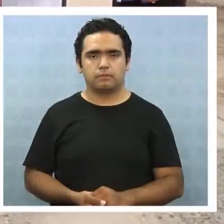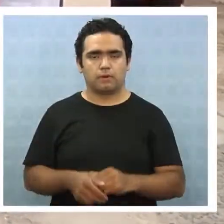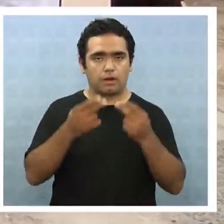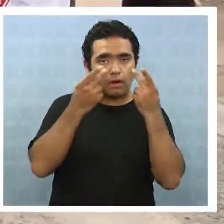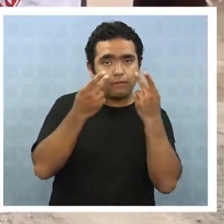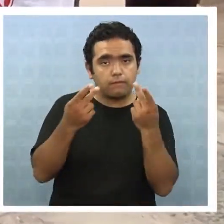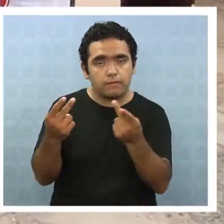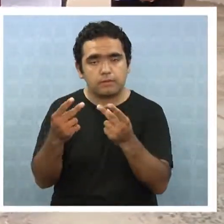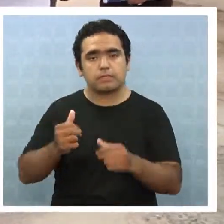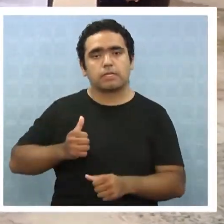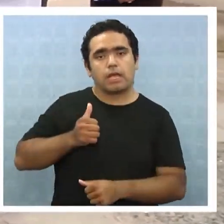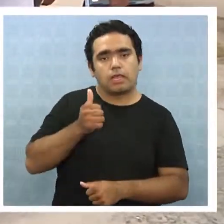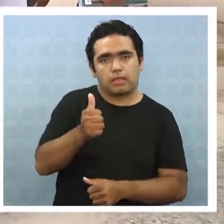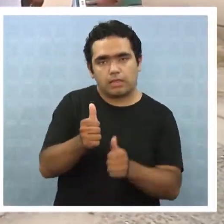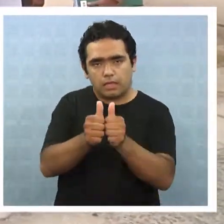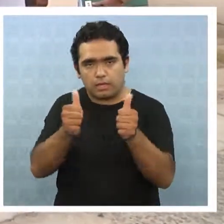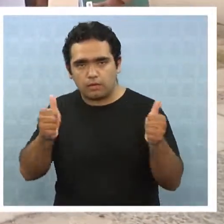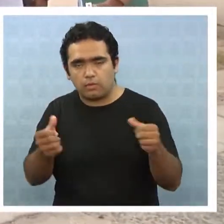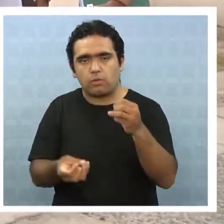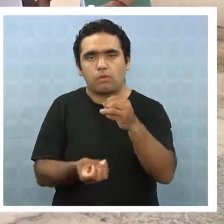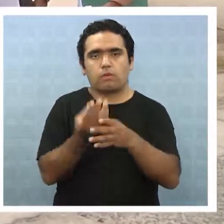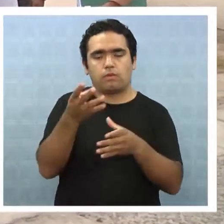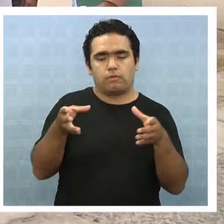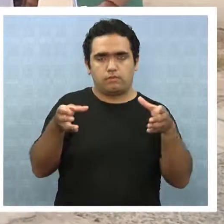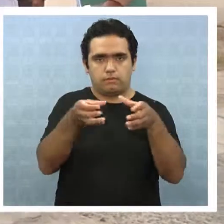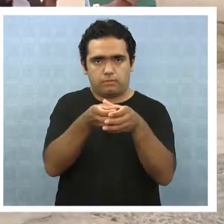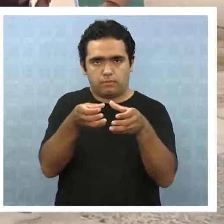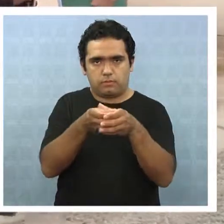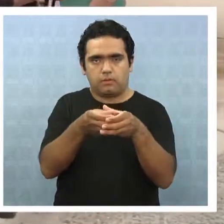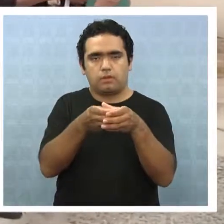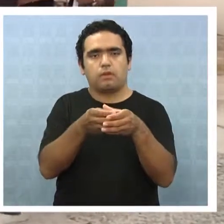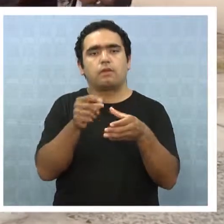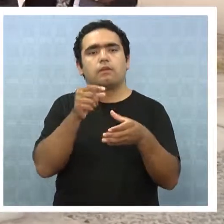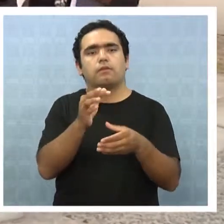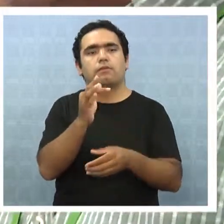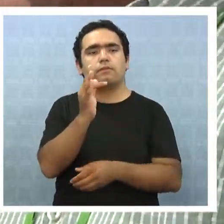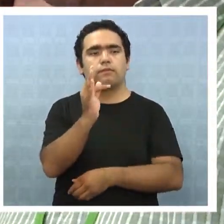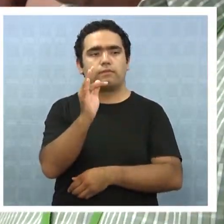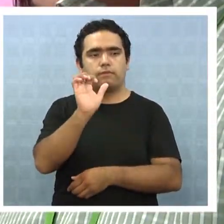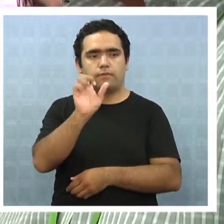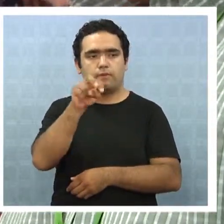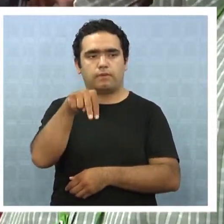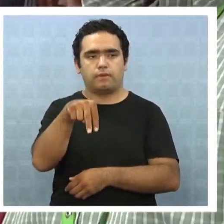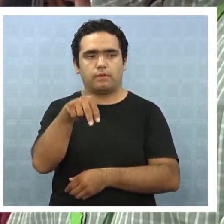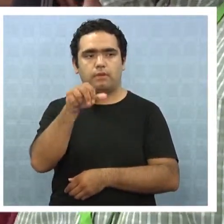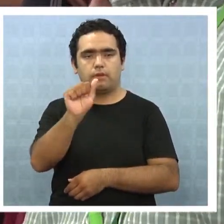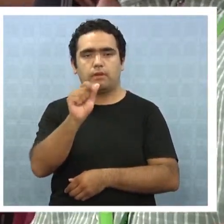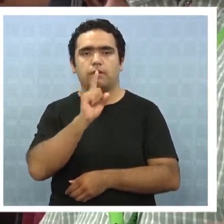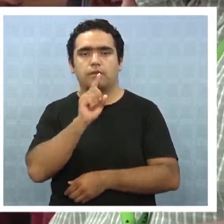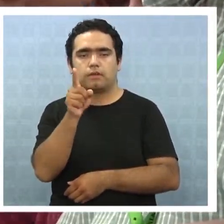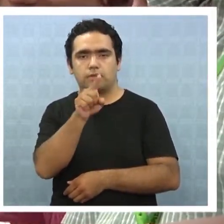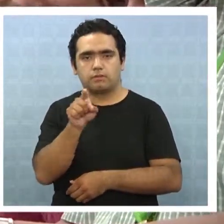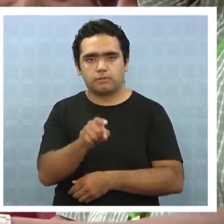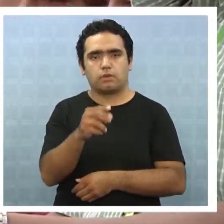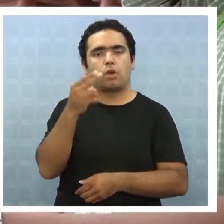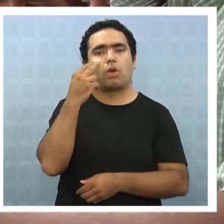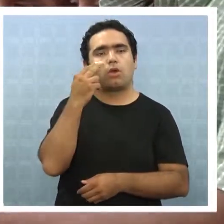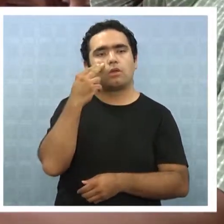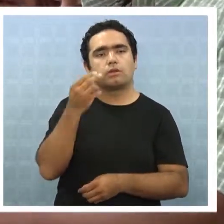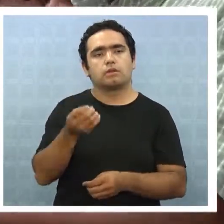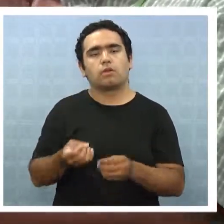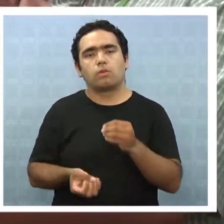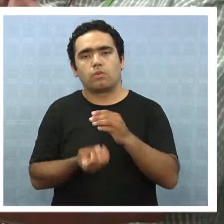Con la visita a la región de los dirigentes de la nueva confederación FENAT nacional, se dio a conocer las propuestas de mejoramiento